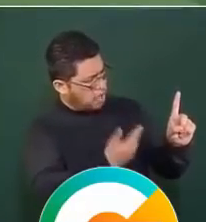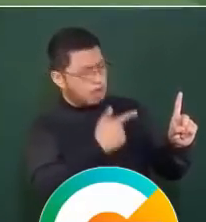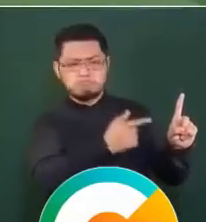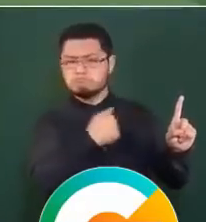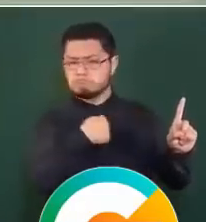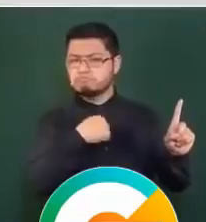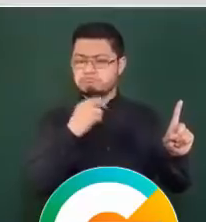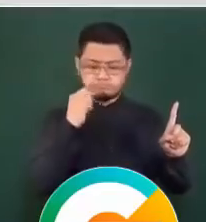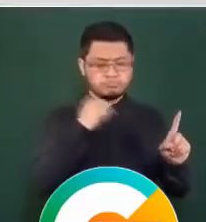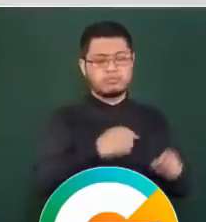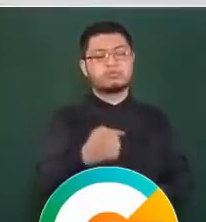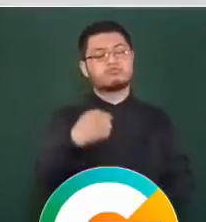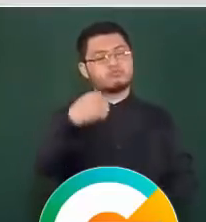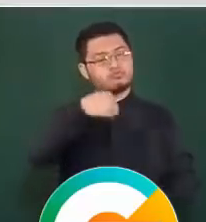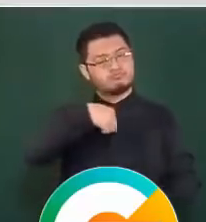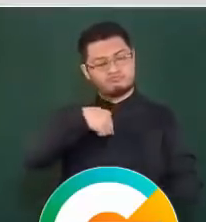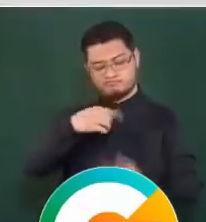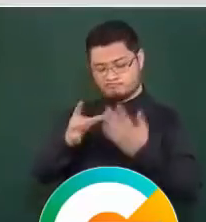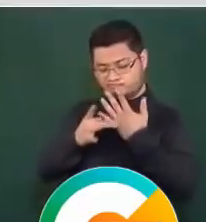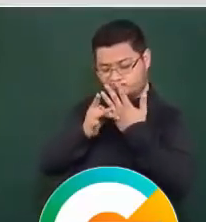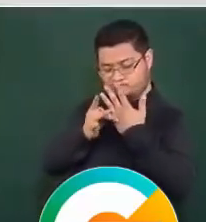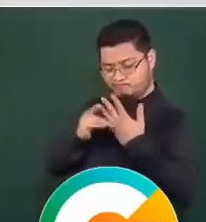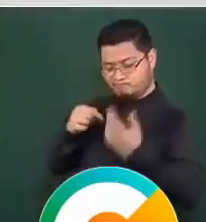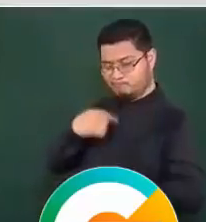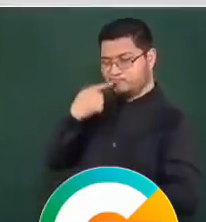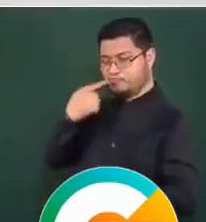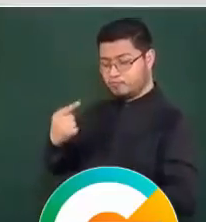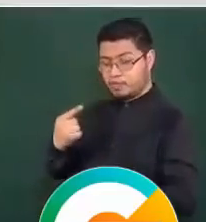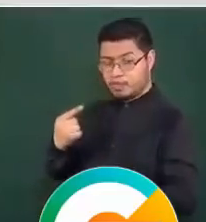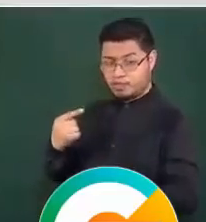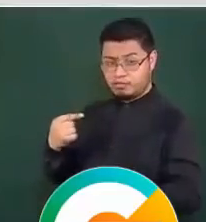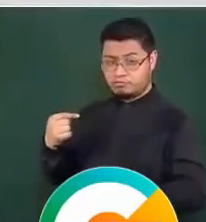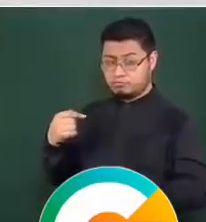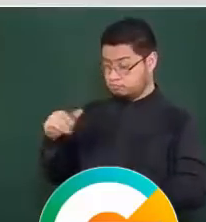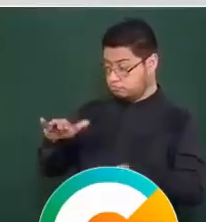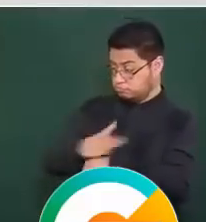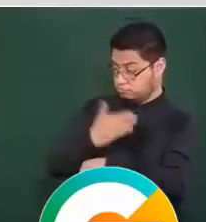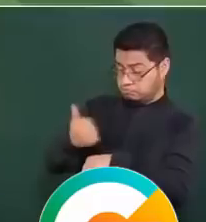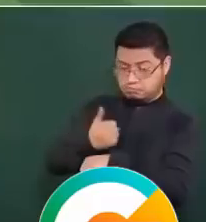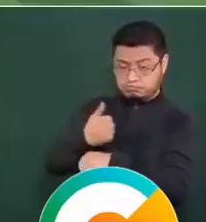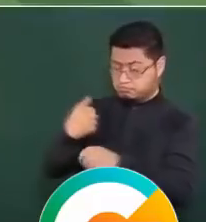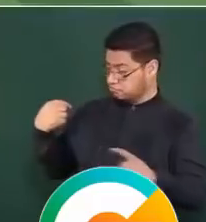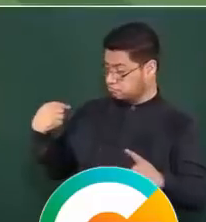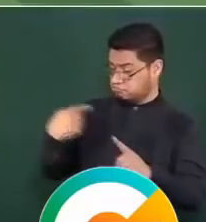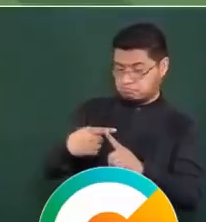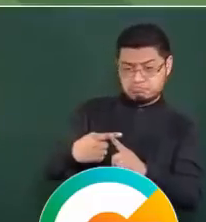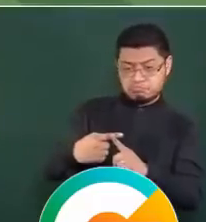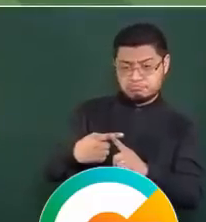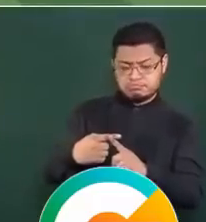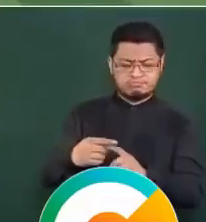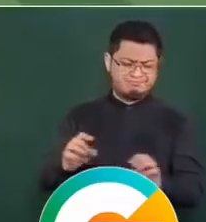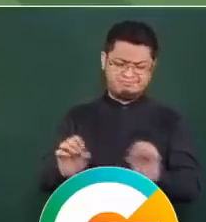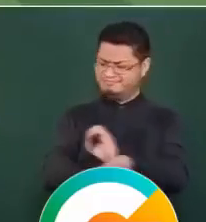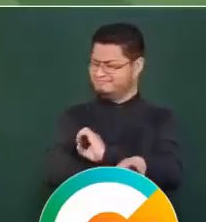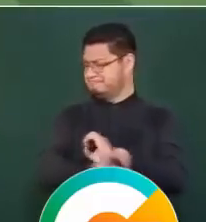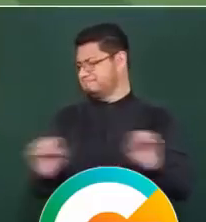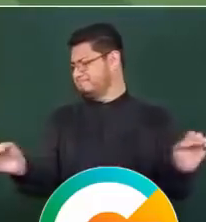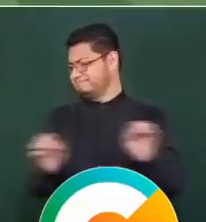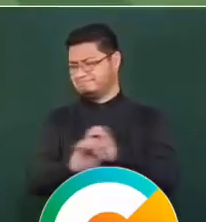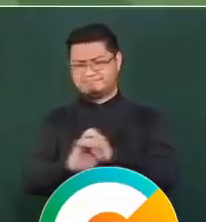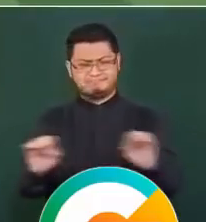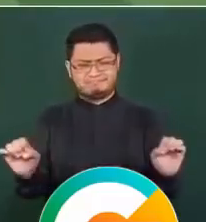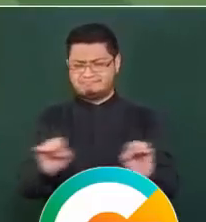Yo le puedo decir que en la actualidad, durante nuestra administración, de ninguna manera ha tenido